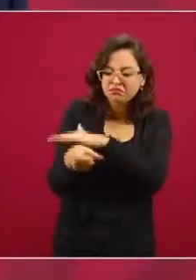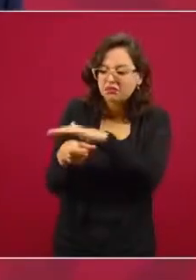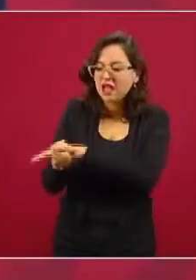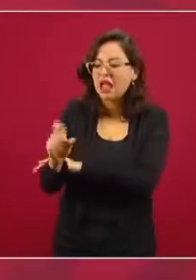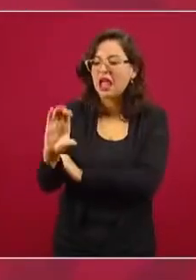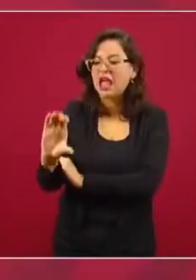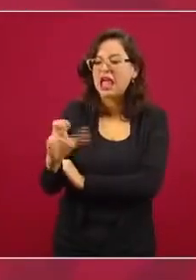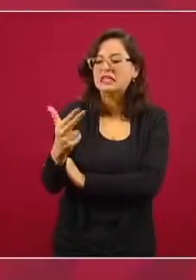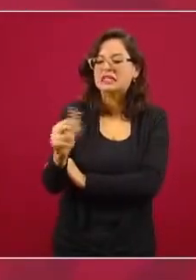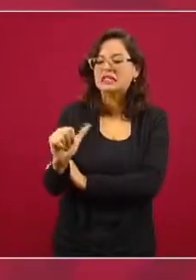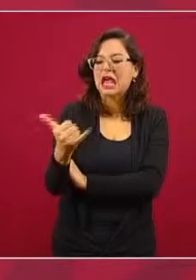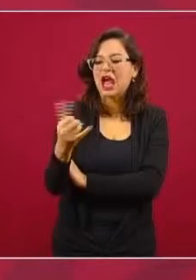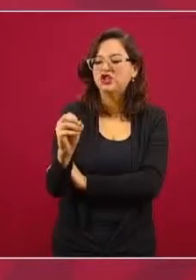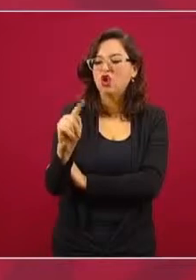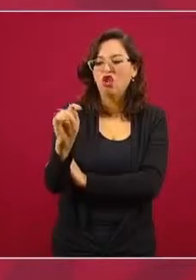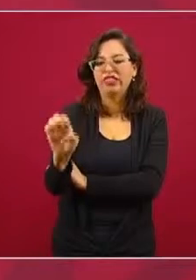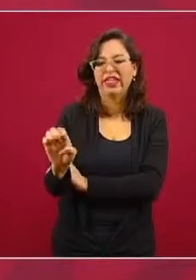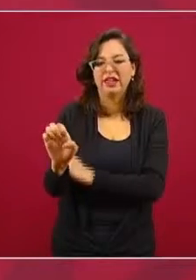eso, del chayote.